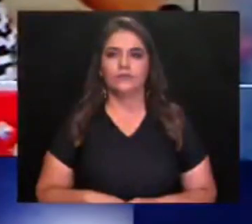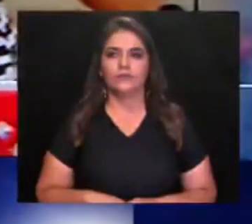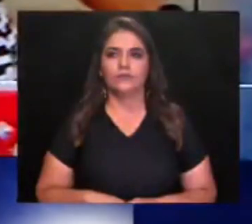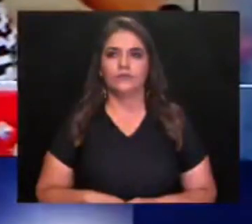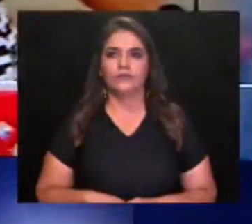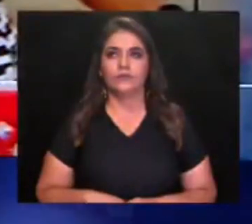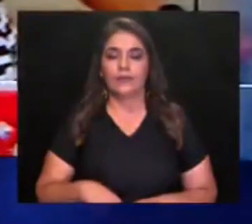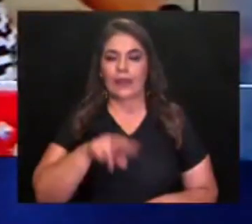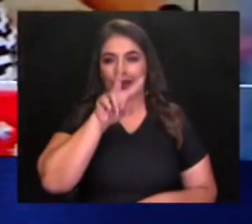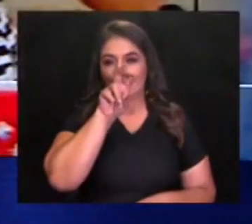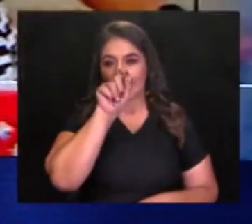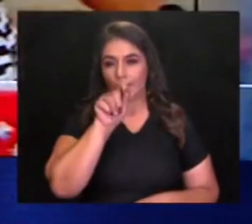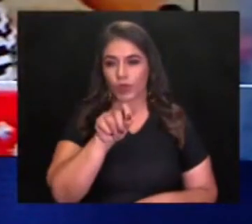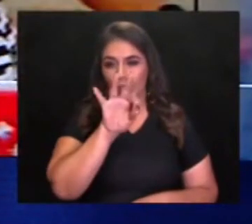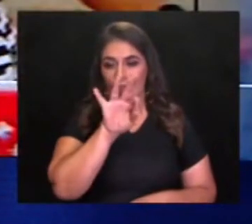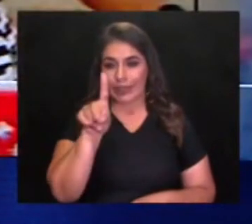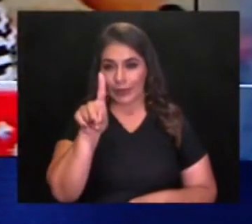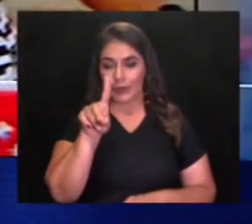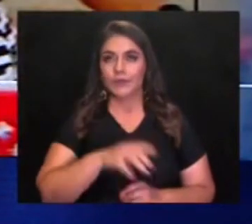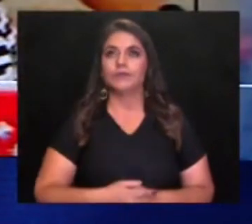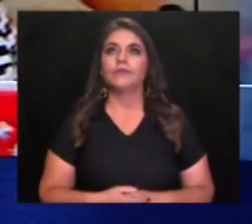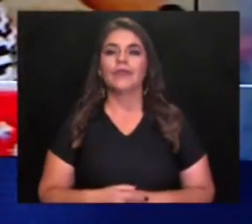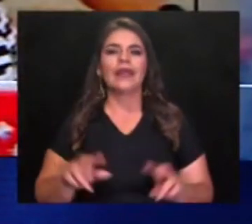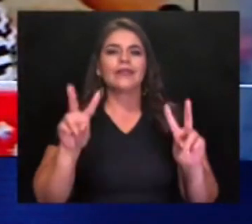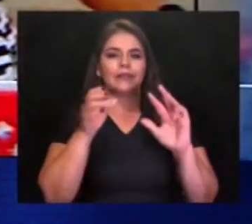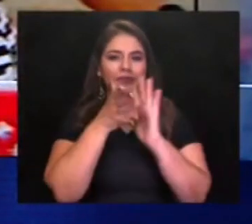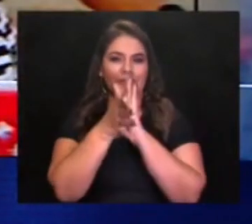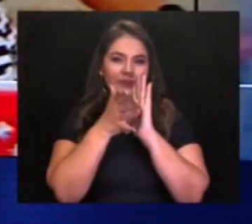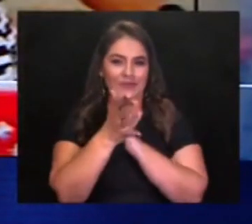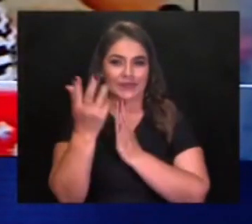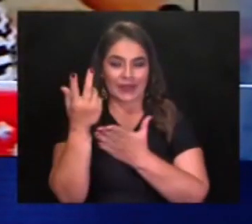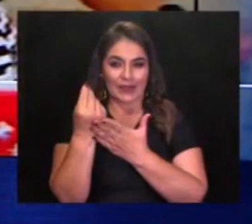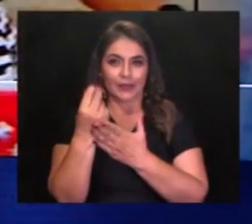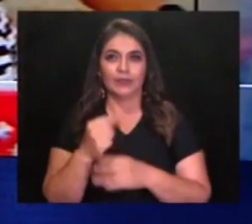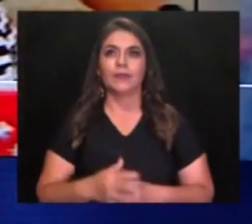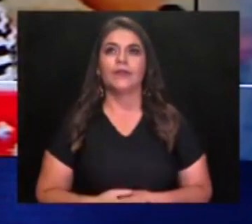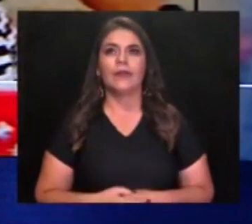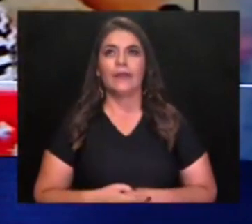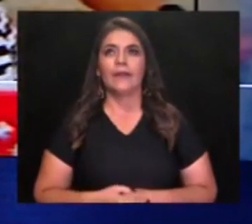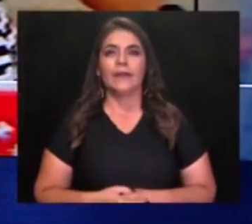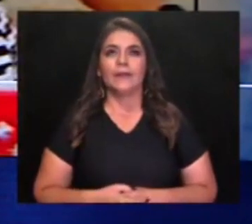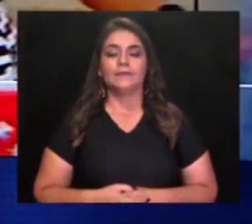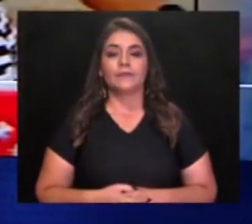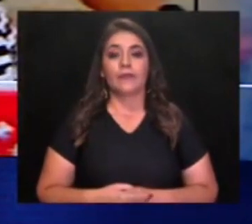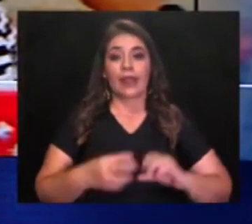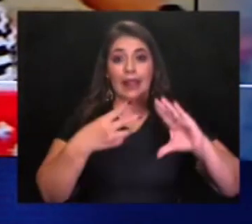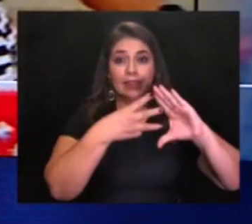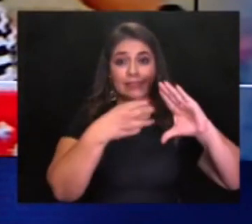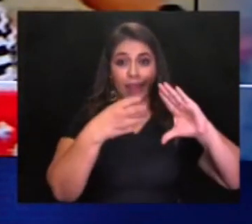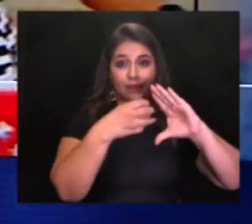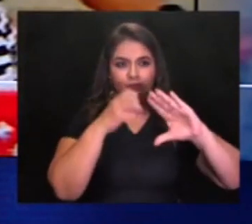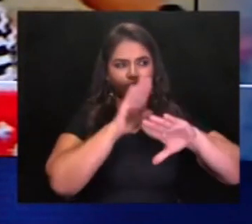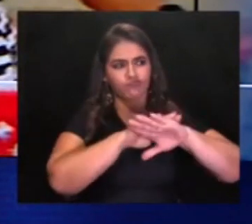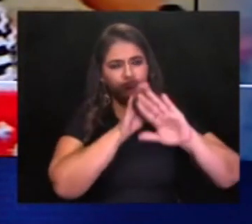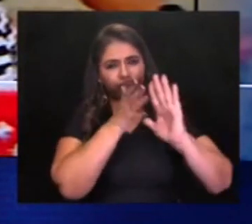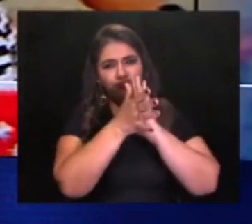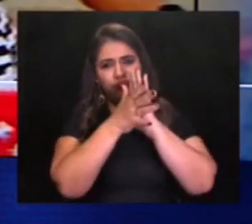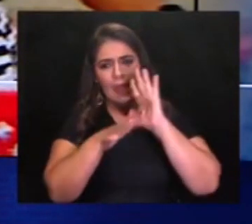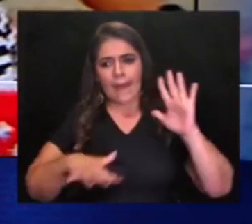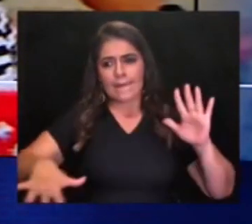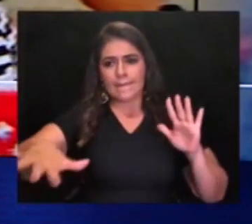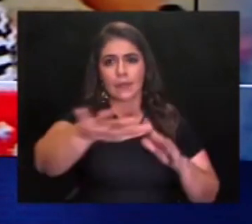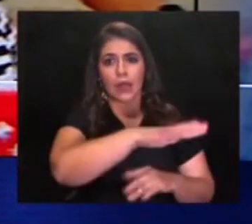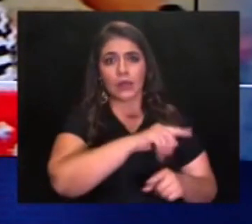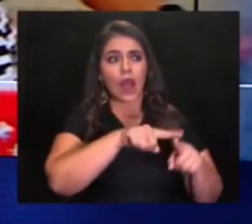7 y 31 de la noche y el momento de la información económica. Según los datos oficiales entregados por el DANE, la informalidad en el Valle de Aburrá